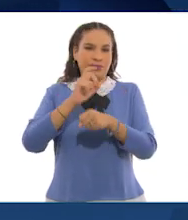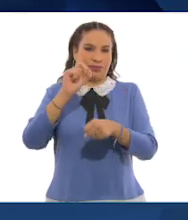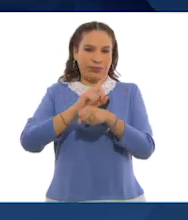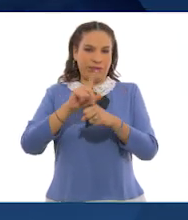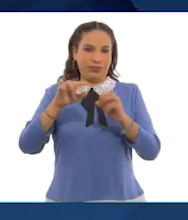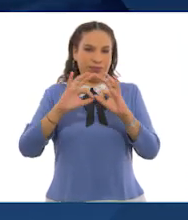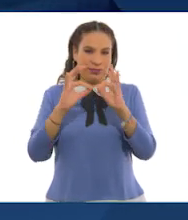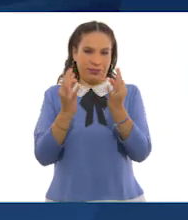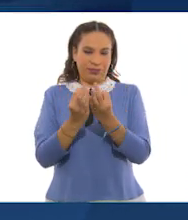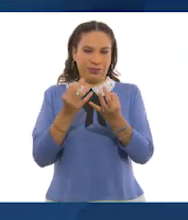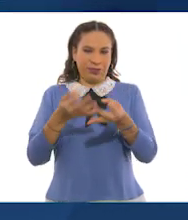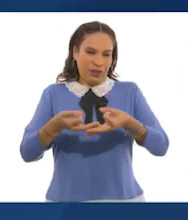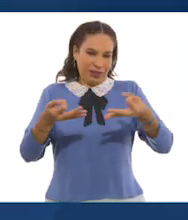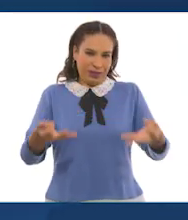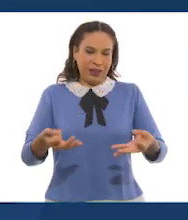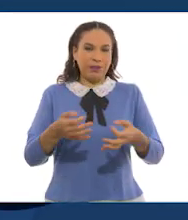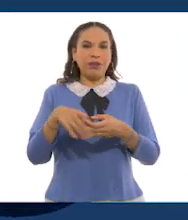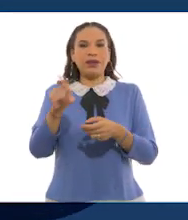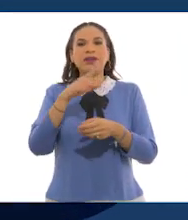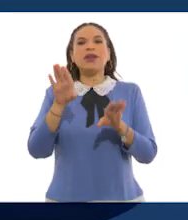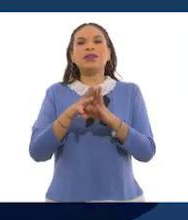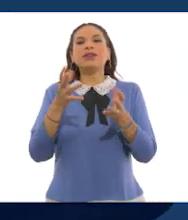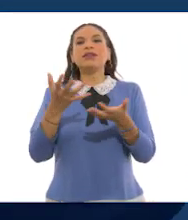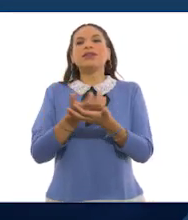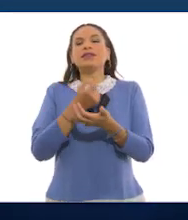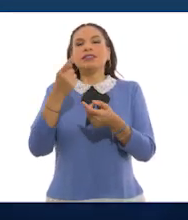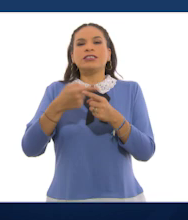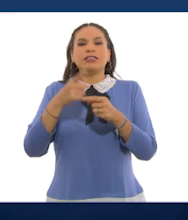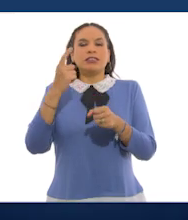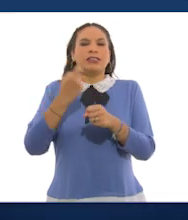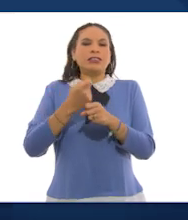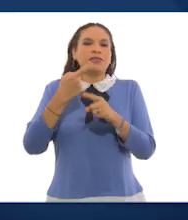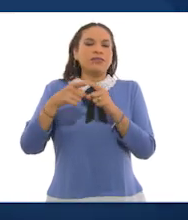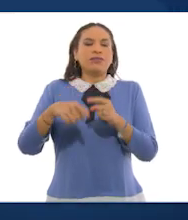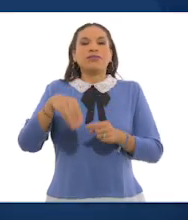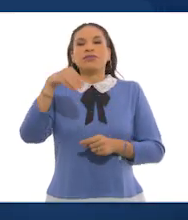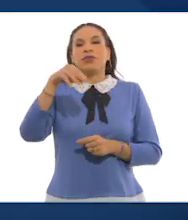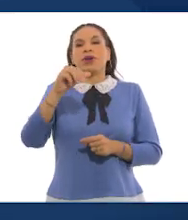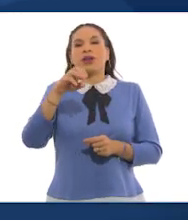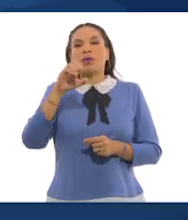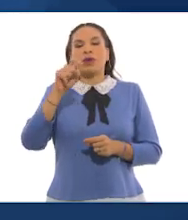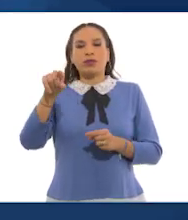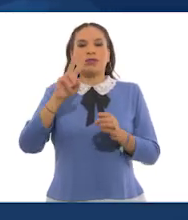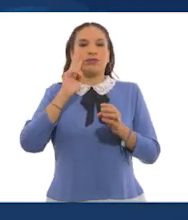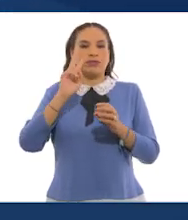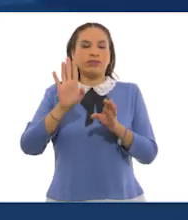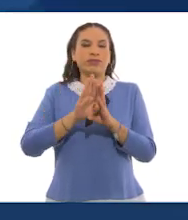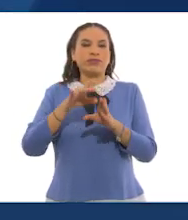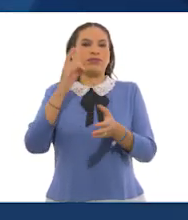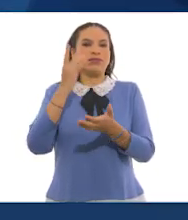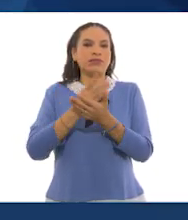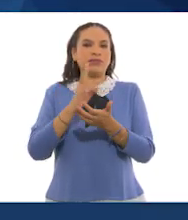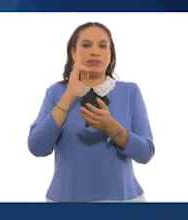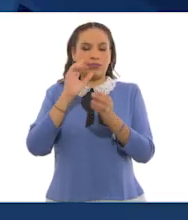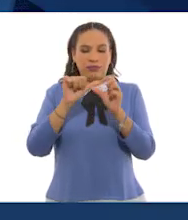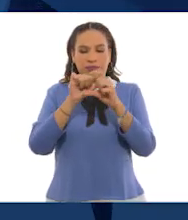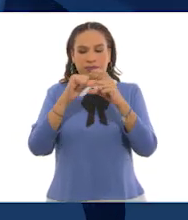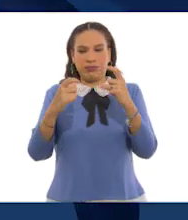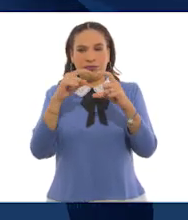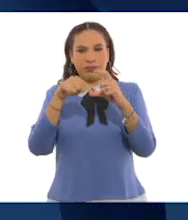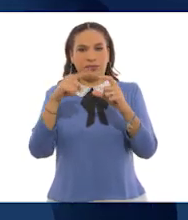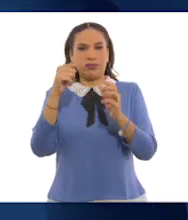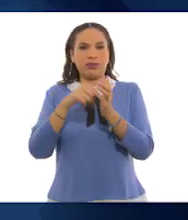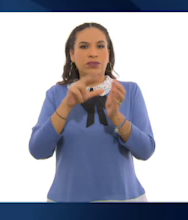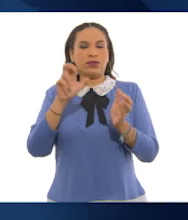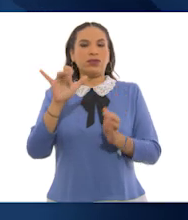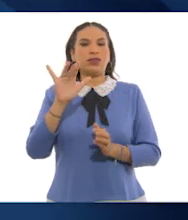El ganador se basó en la cinta de Moebius o Moebius, una cinta con un solo lado creada en